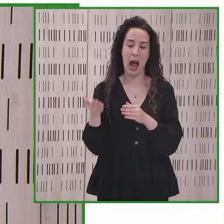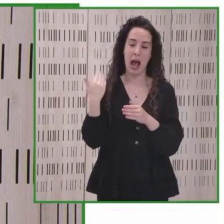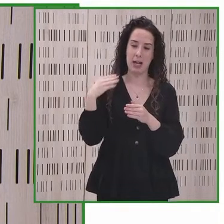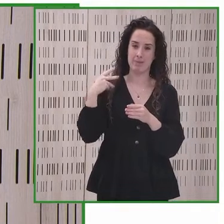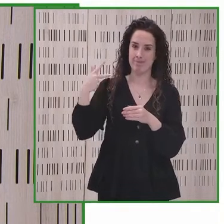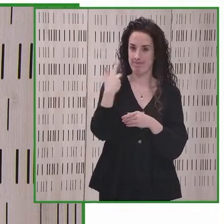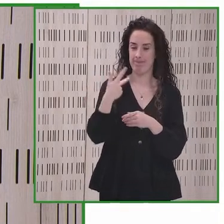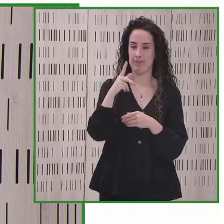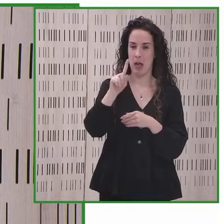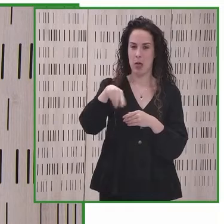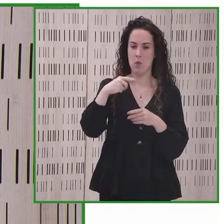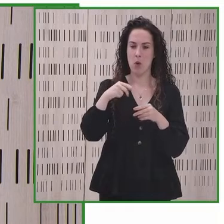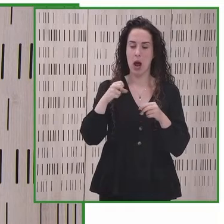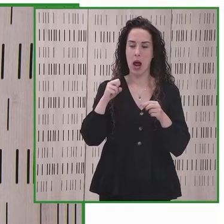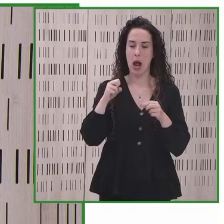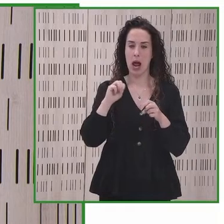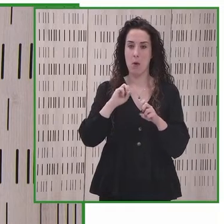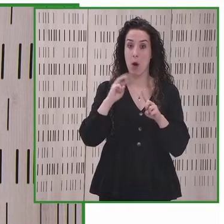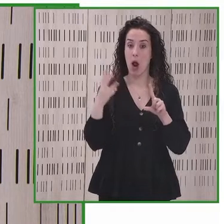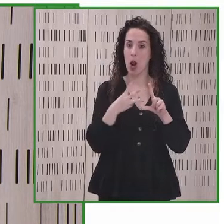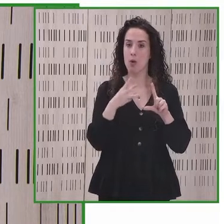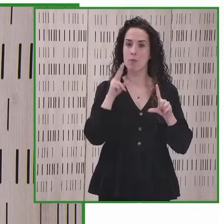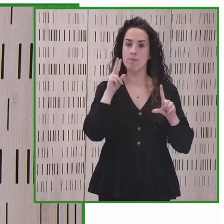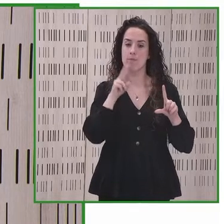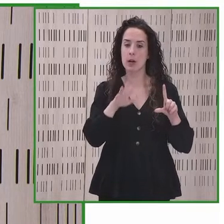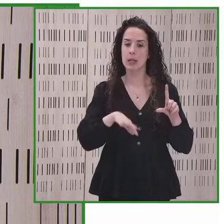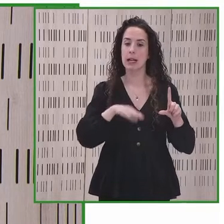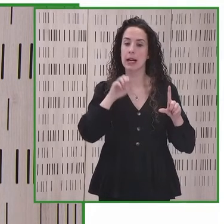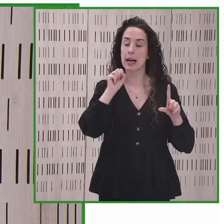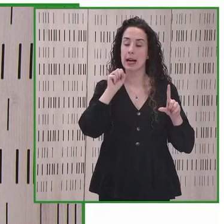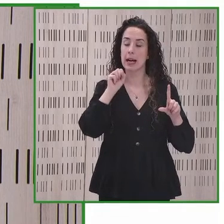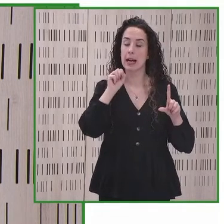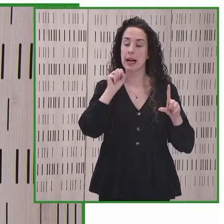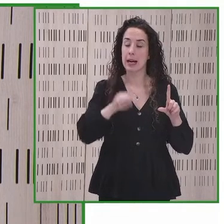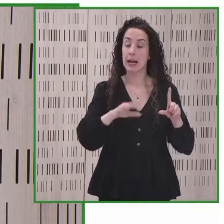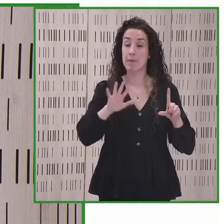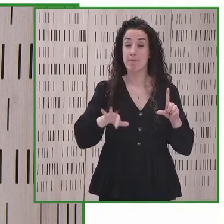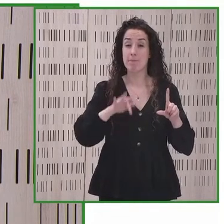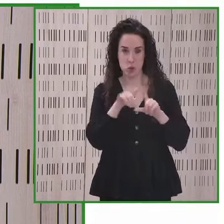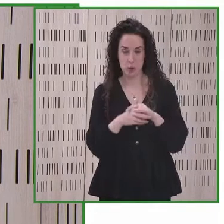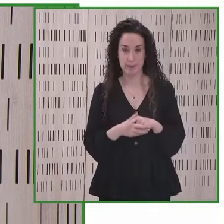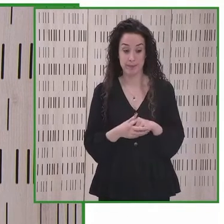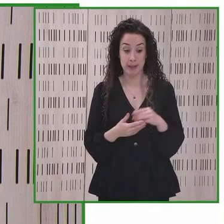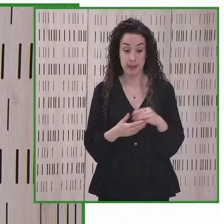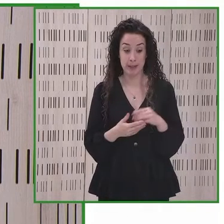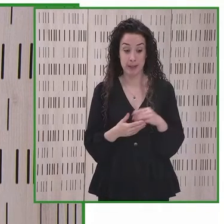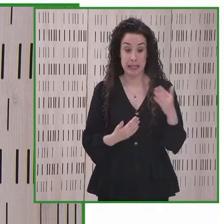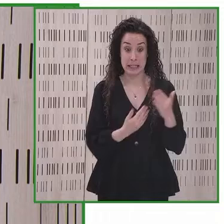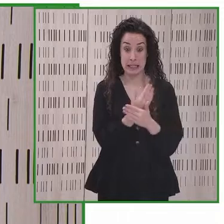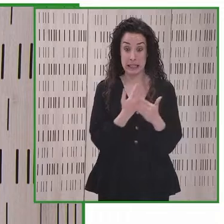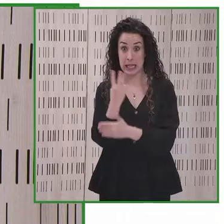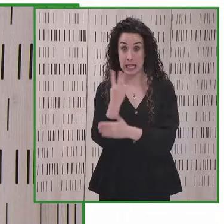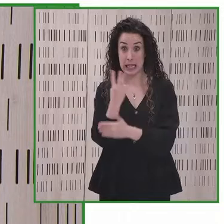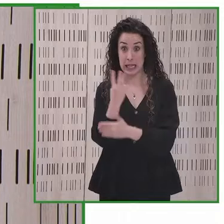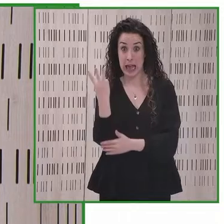a través de la web y a través del canal de YouTube En estas sesiones tendremos que empezar con